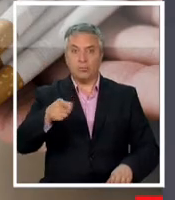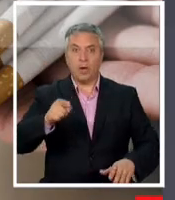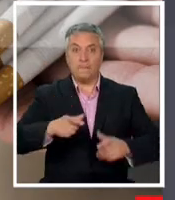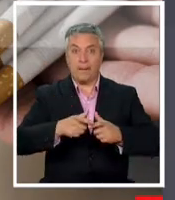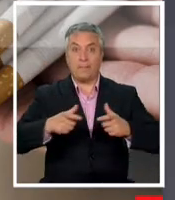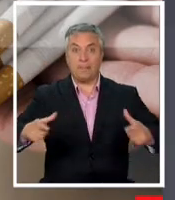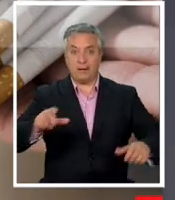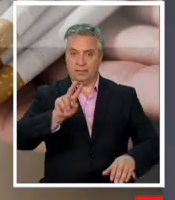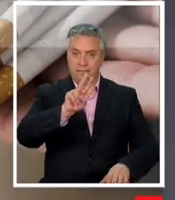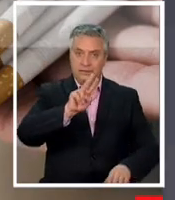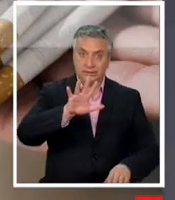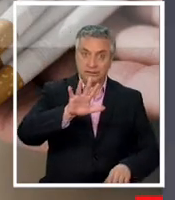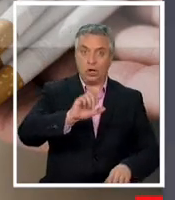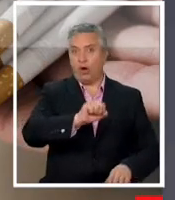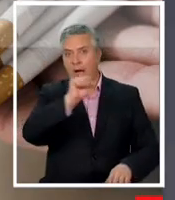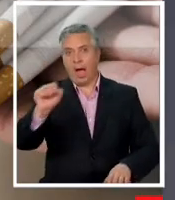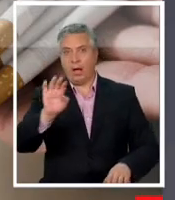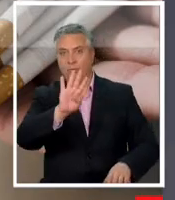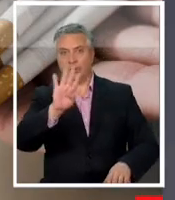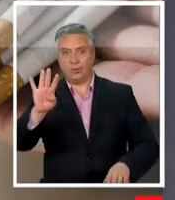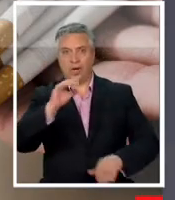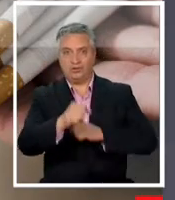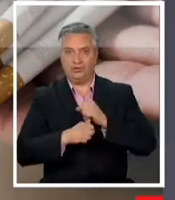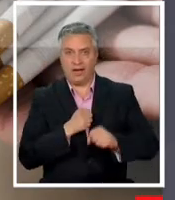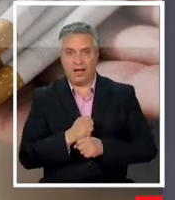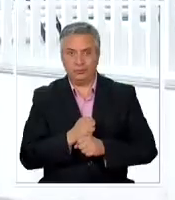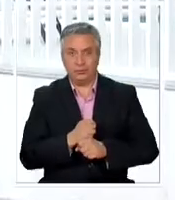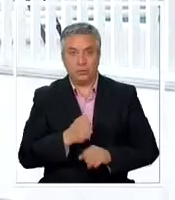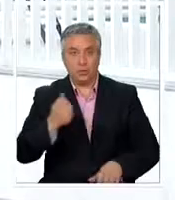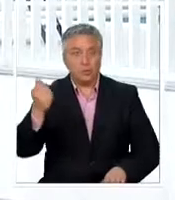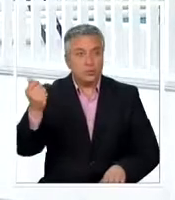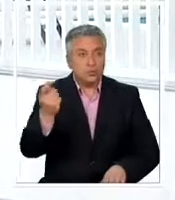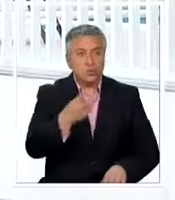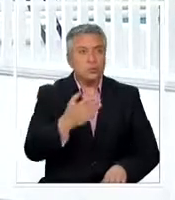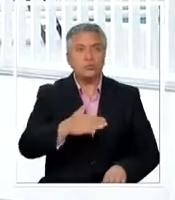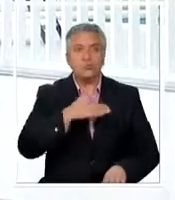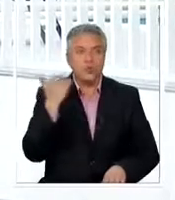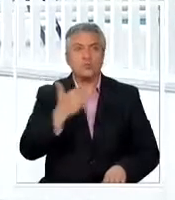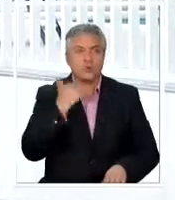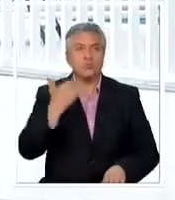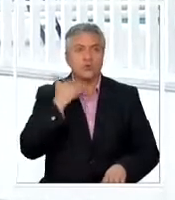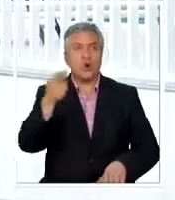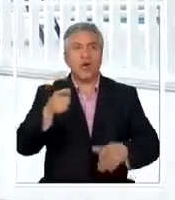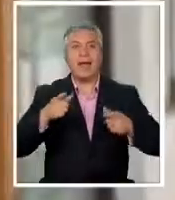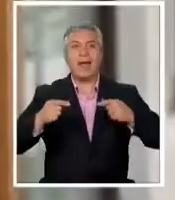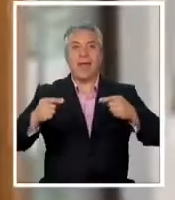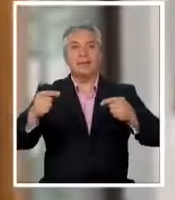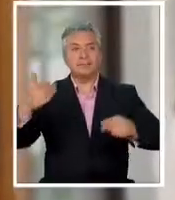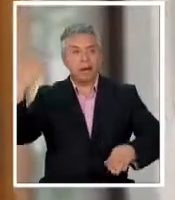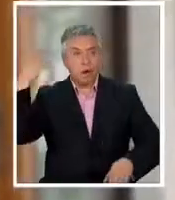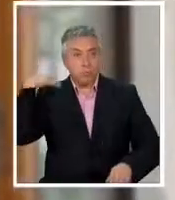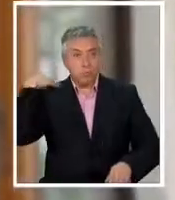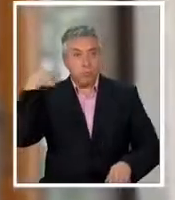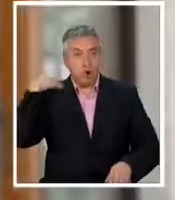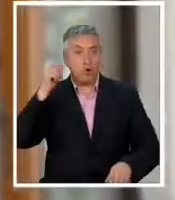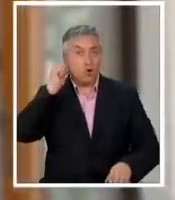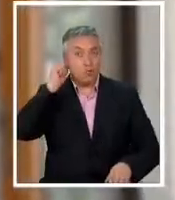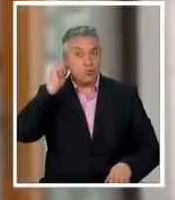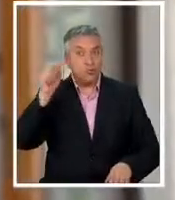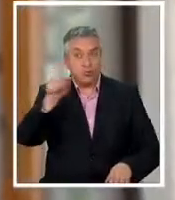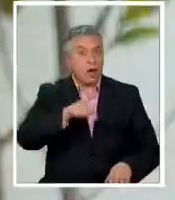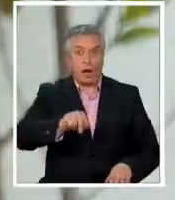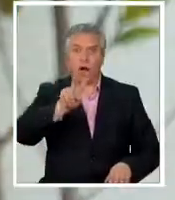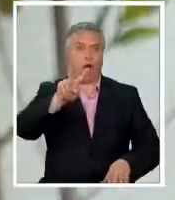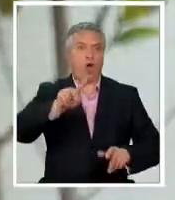los 25 y 44 años la cantidad de casos de muerte por cáncer de pulmón y de bronquios en las mujeres se